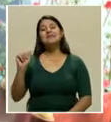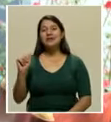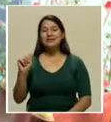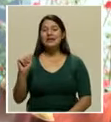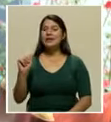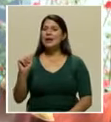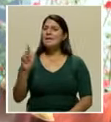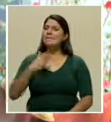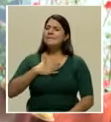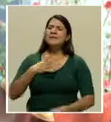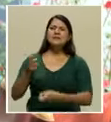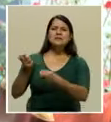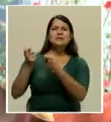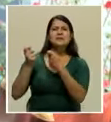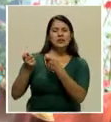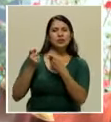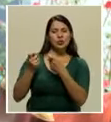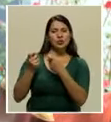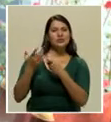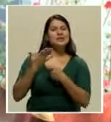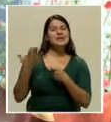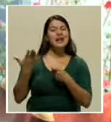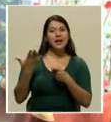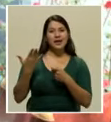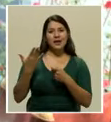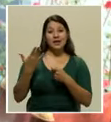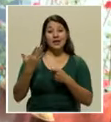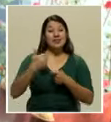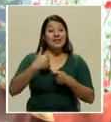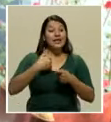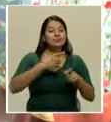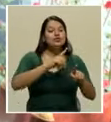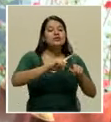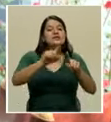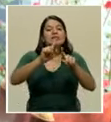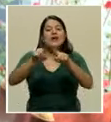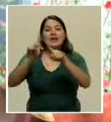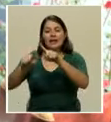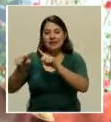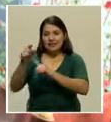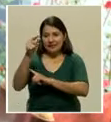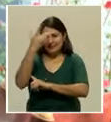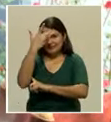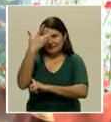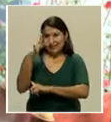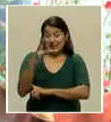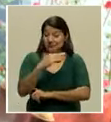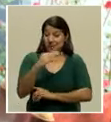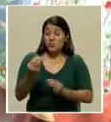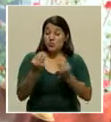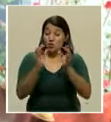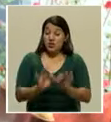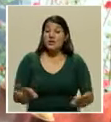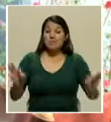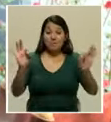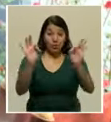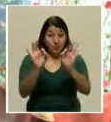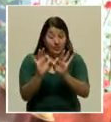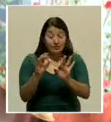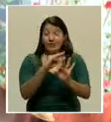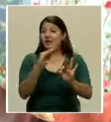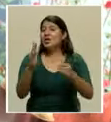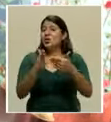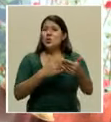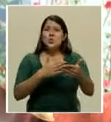enseñó a que las inteligencias múltiples eran importantes y que independientemente